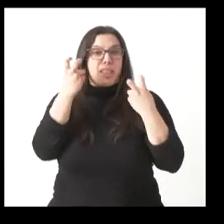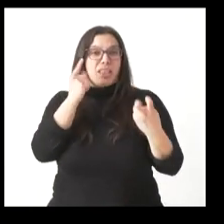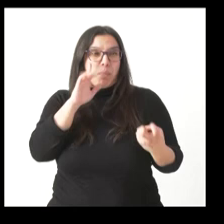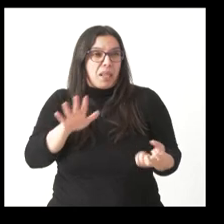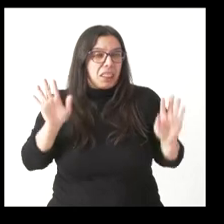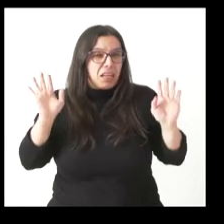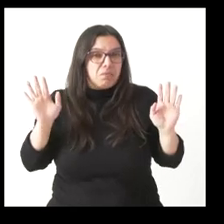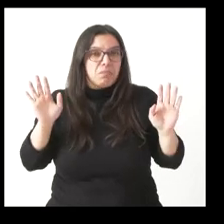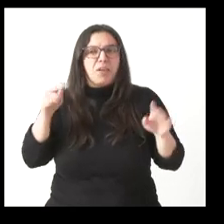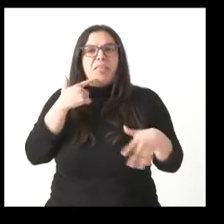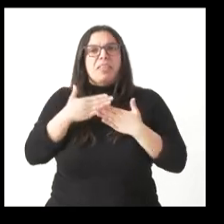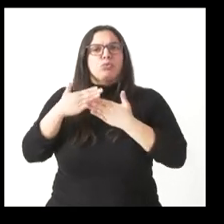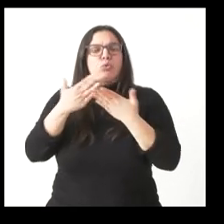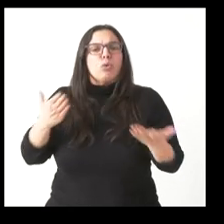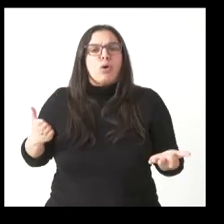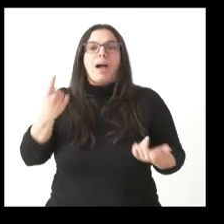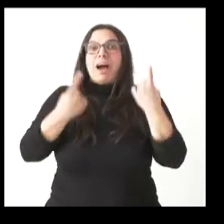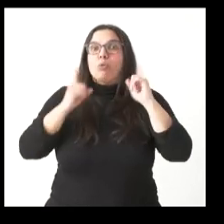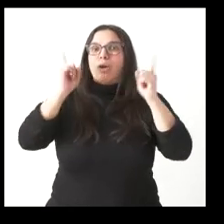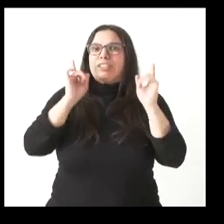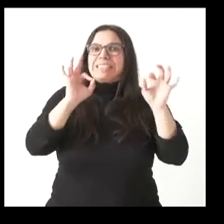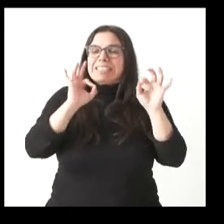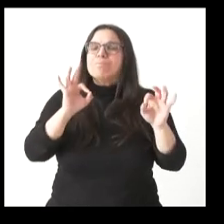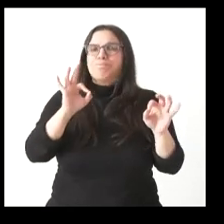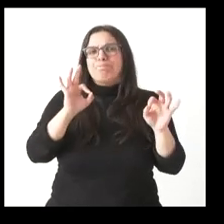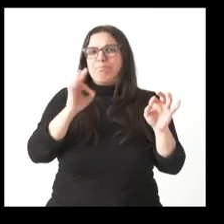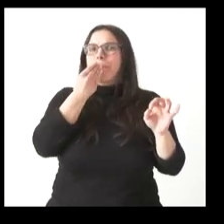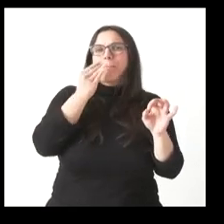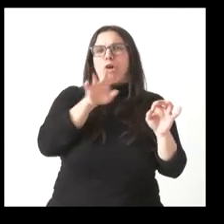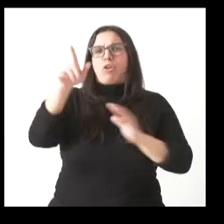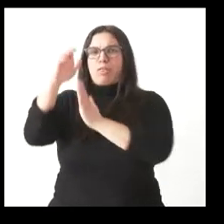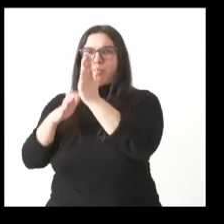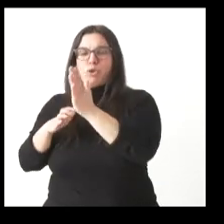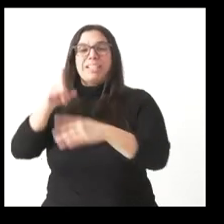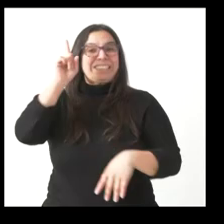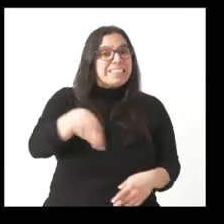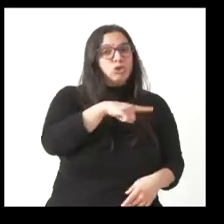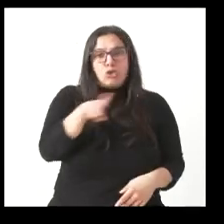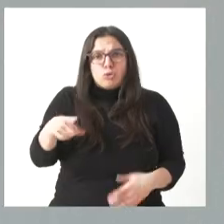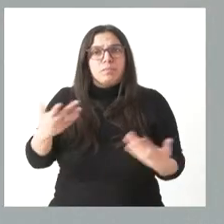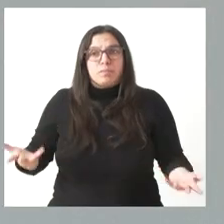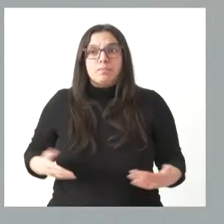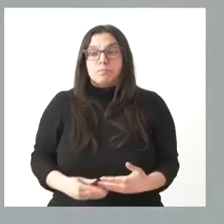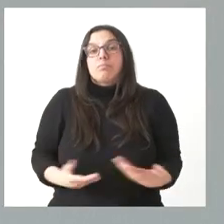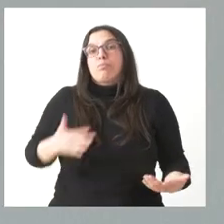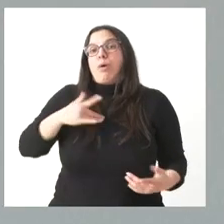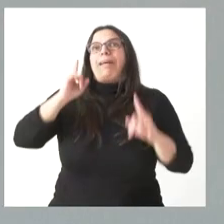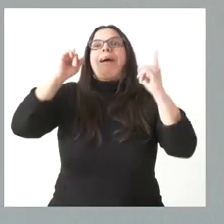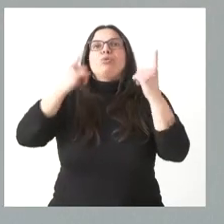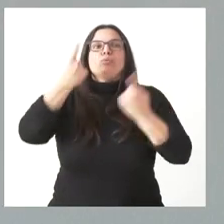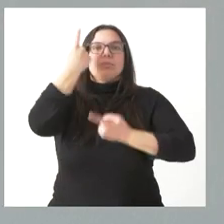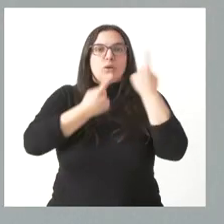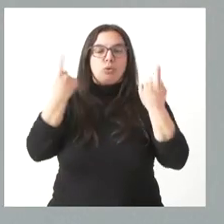que hablaban de que había algunos casos específicos en los que sí. No sé si eso es así o no es así. Bueno, pudiera haber algún caso, pero también